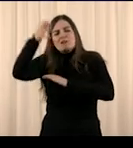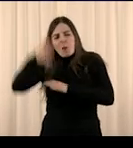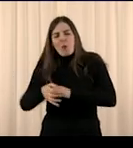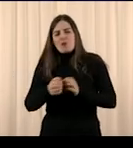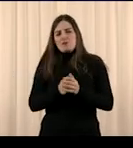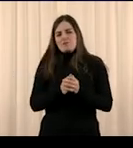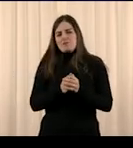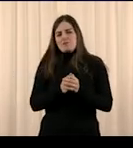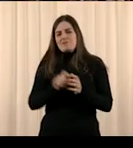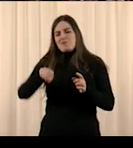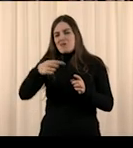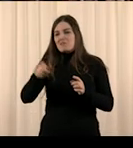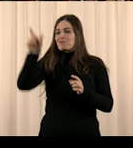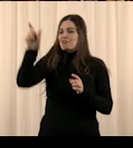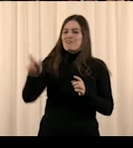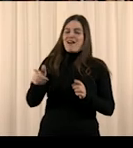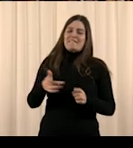Luego uno se enamora.